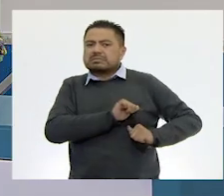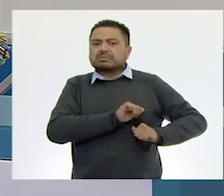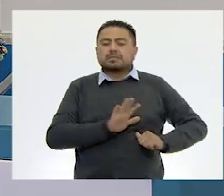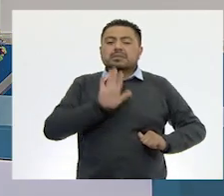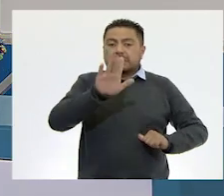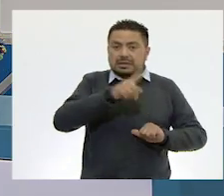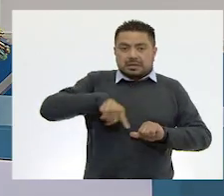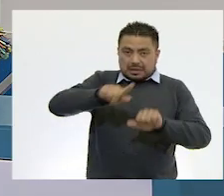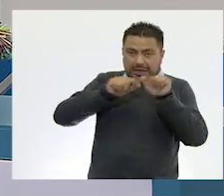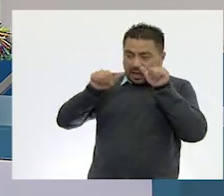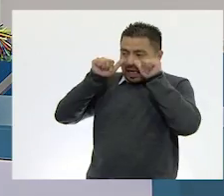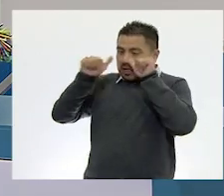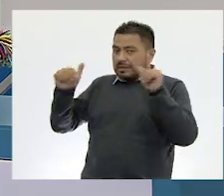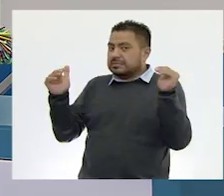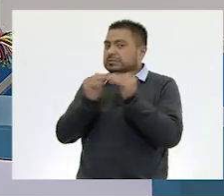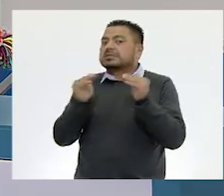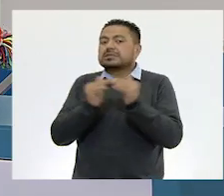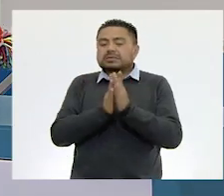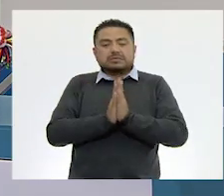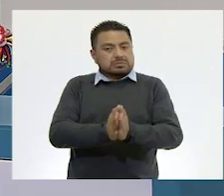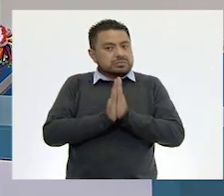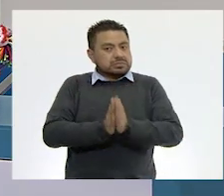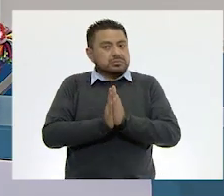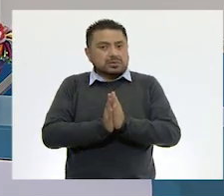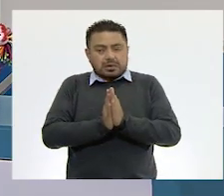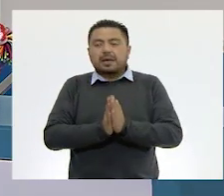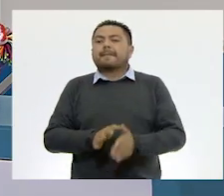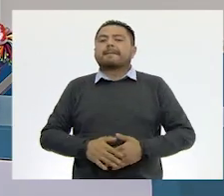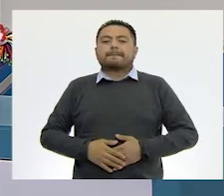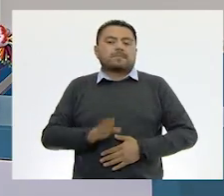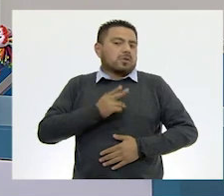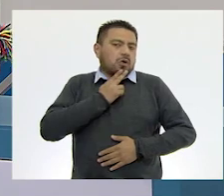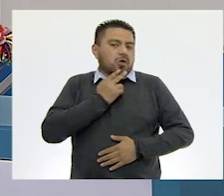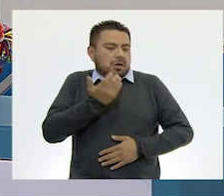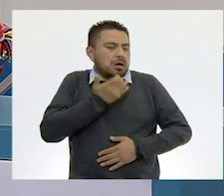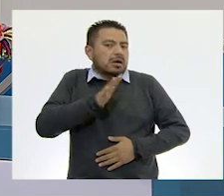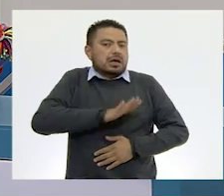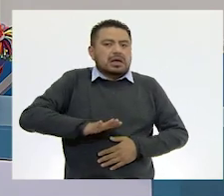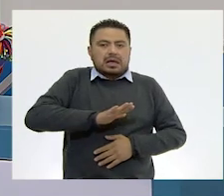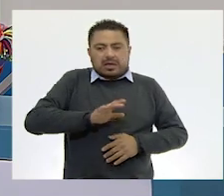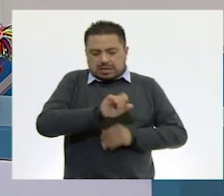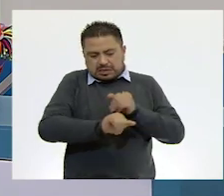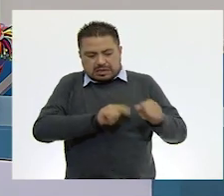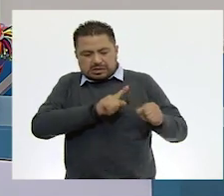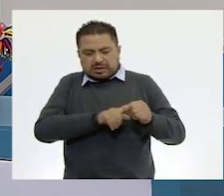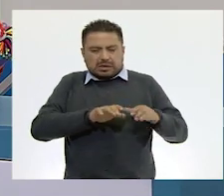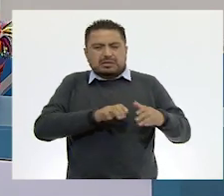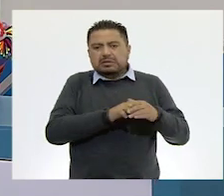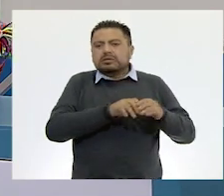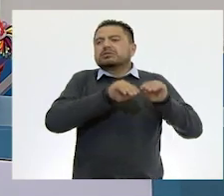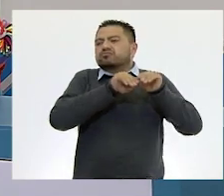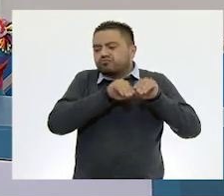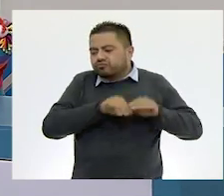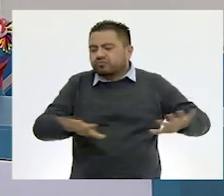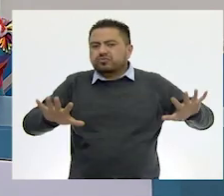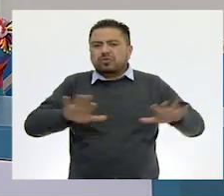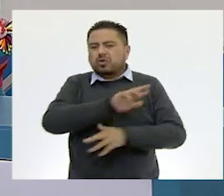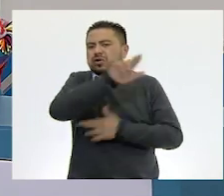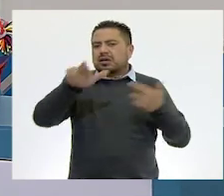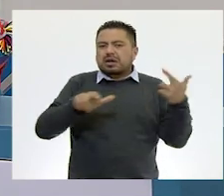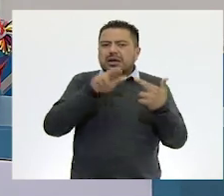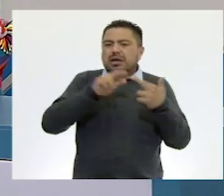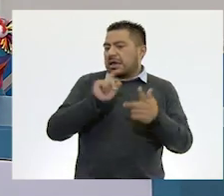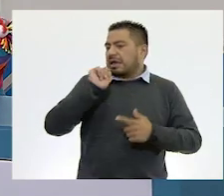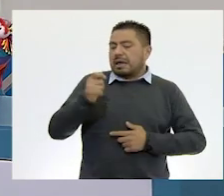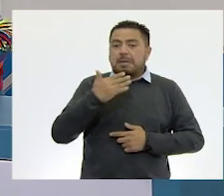Atentos estudiantes allá en casa y Ton también. Usualmente las especies endémicas se distribuyen en zonas que